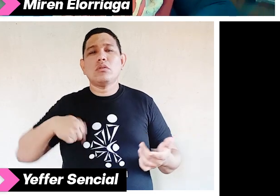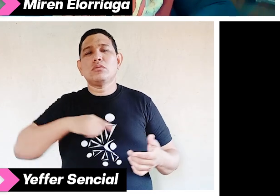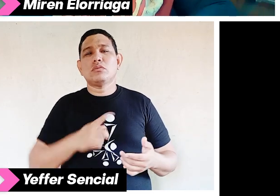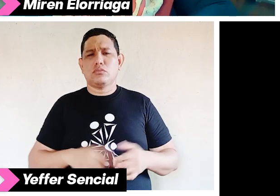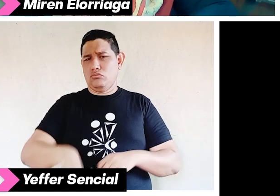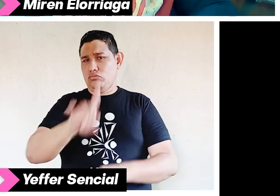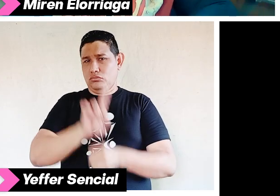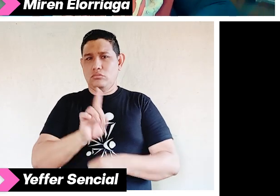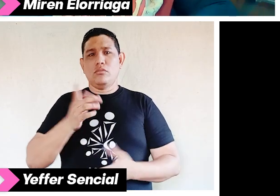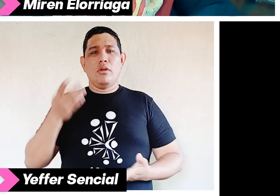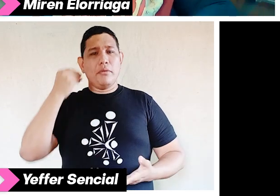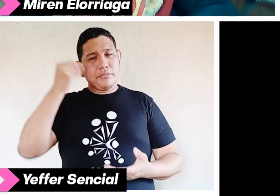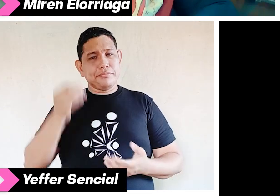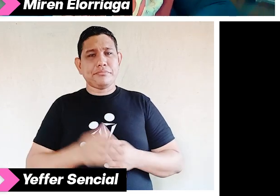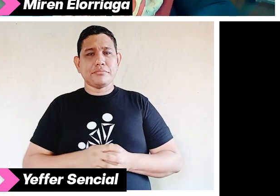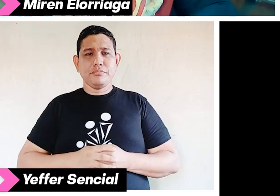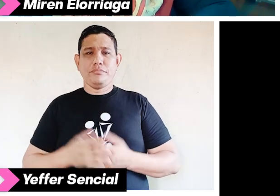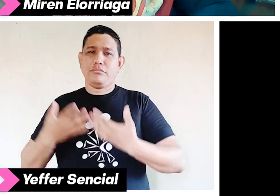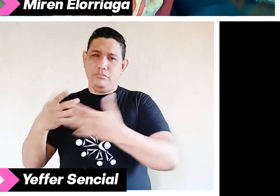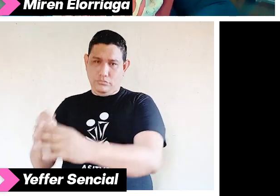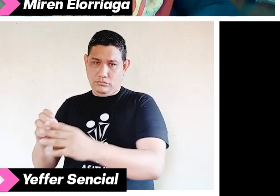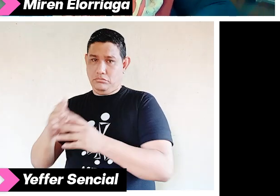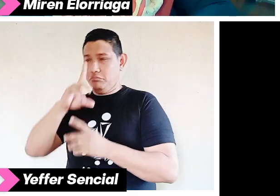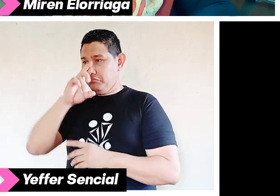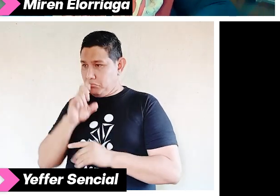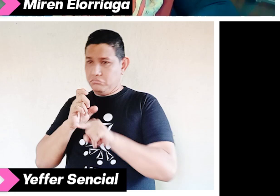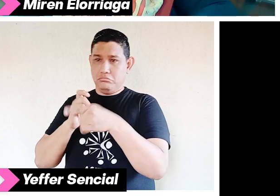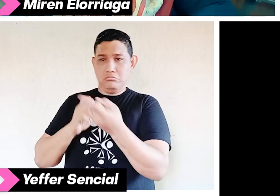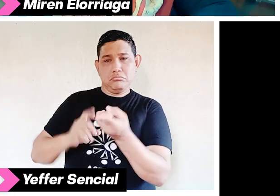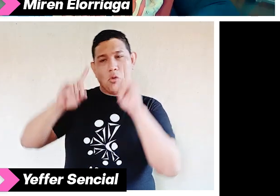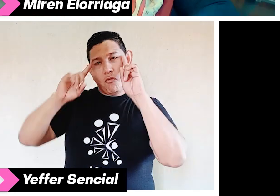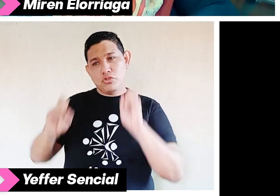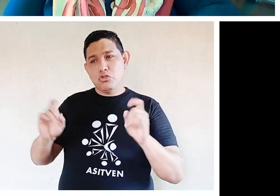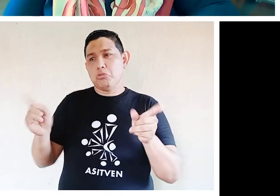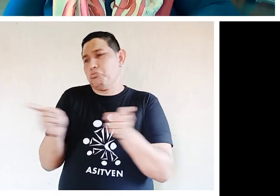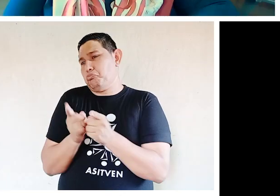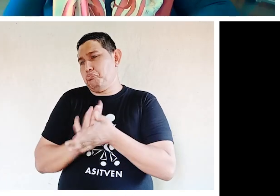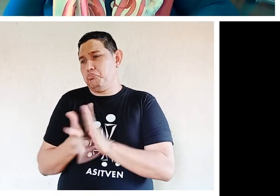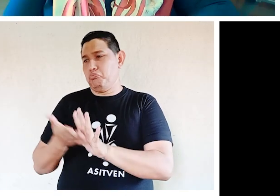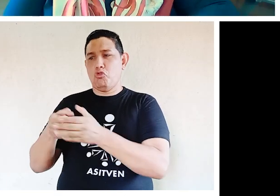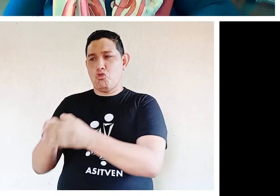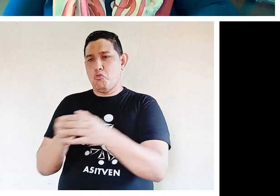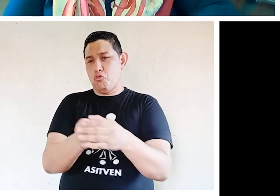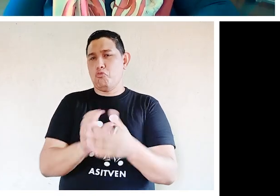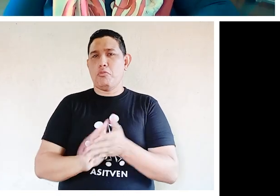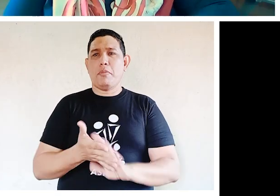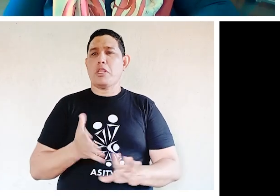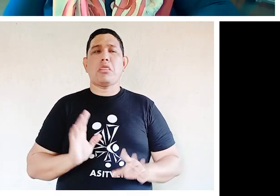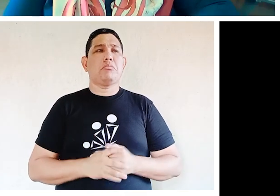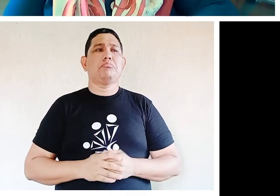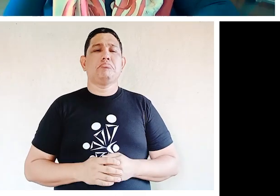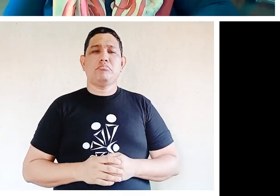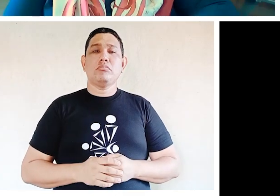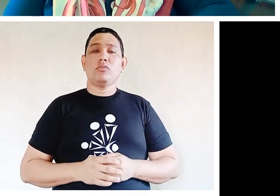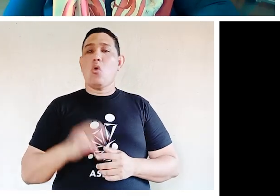es ese grupo por edades, por profesiones, o estoy pensando o estoy considerando cómo va a